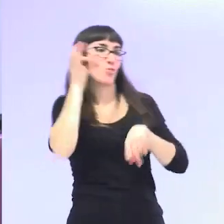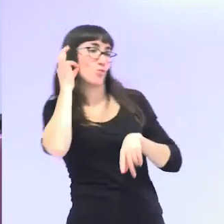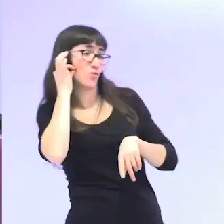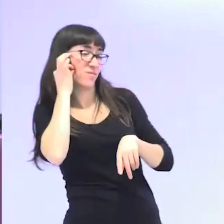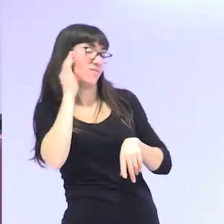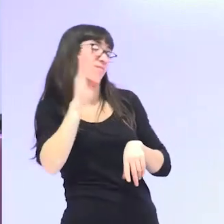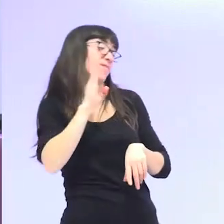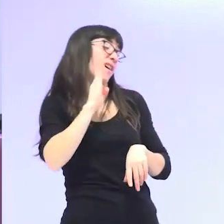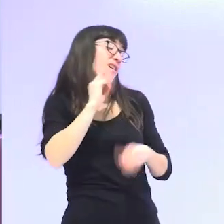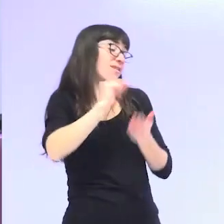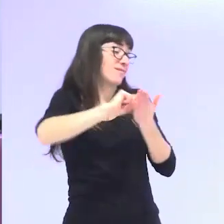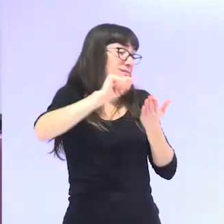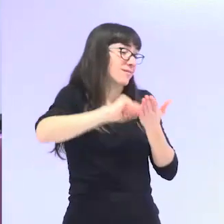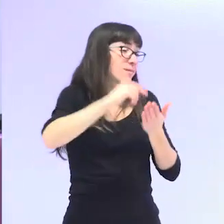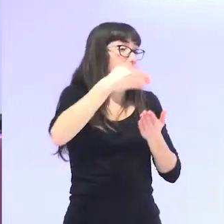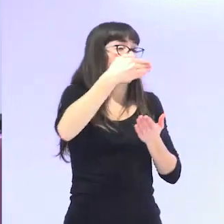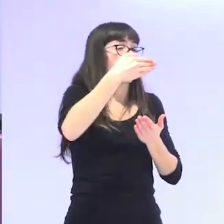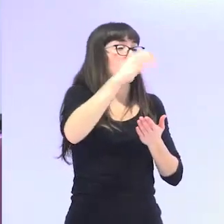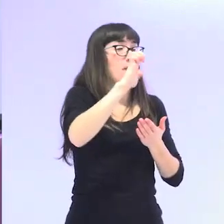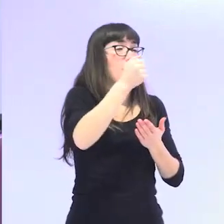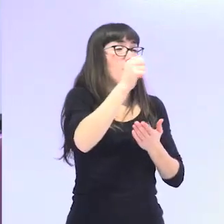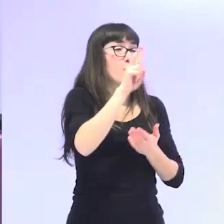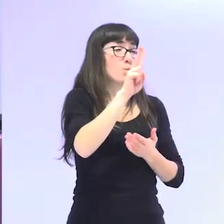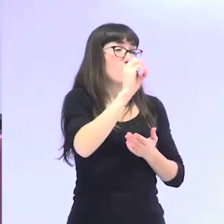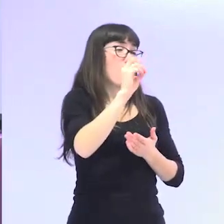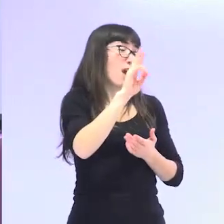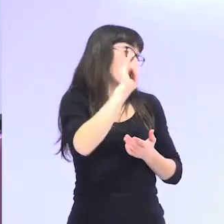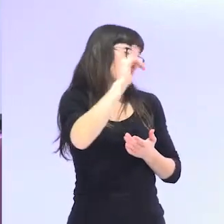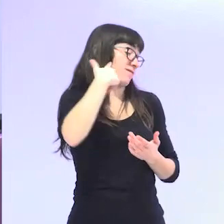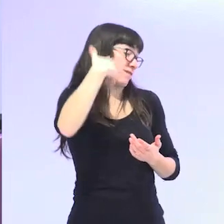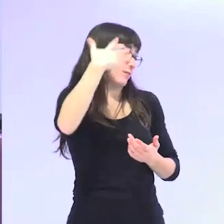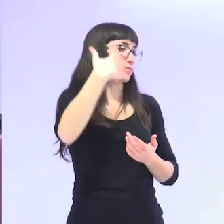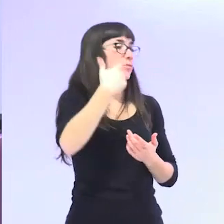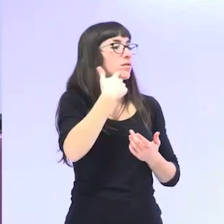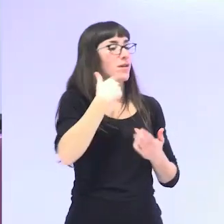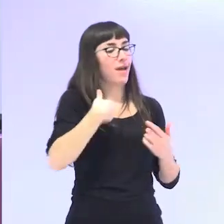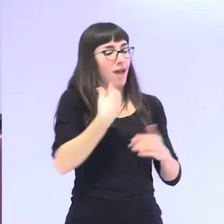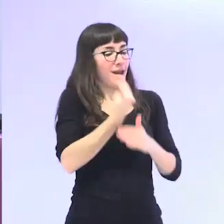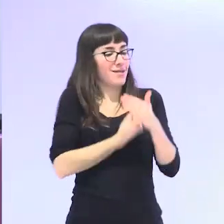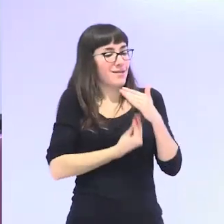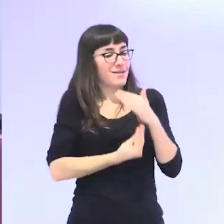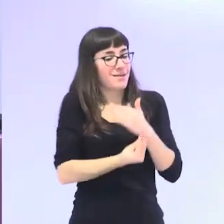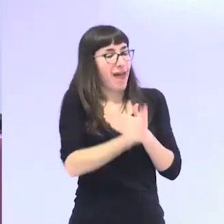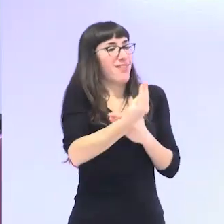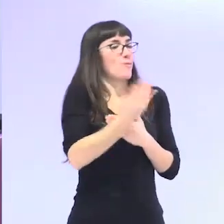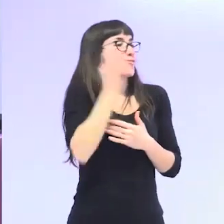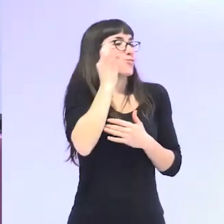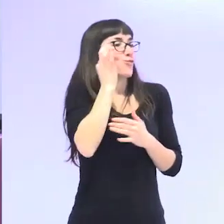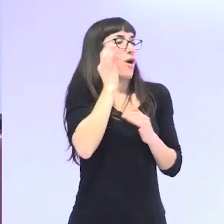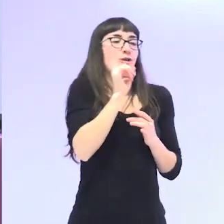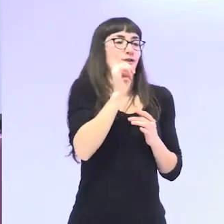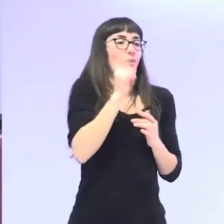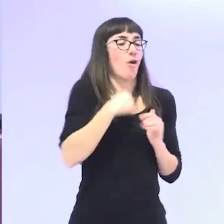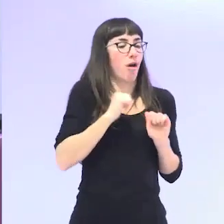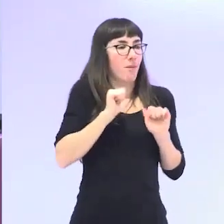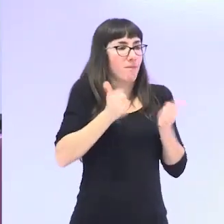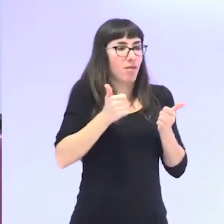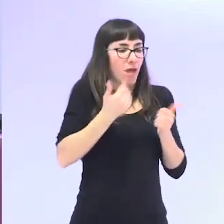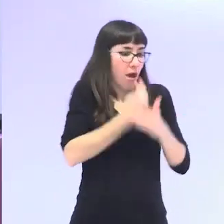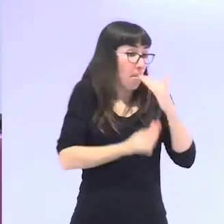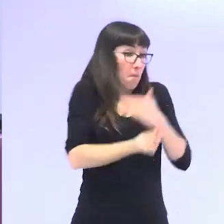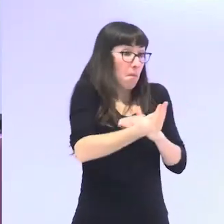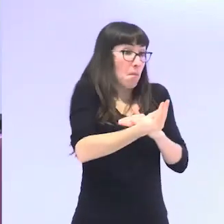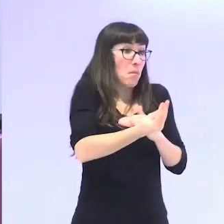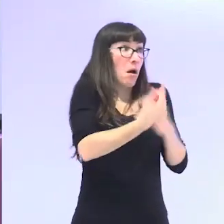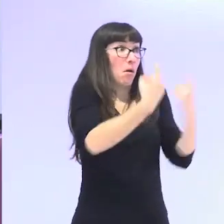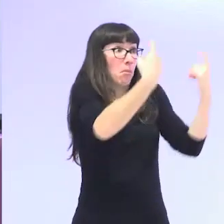de Beauvoir, una no nace mujer, se hace mujer, también uno se hace hombre, es decir, uno aprende a convertirse en lo